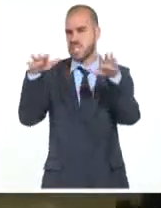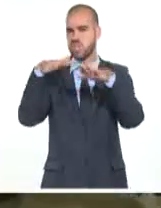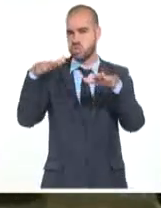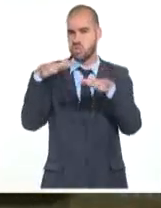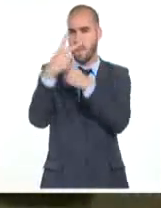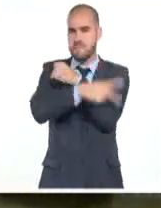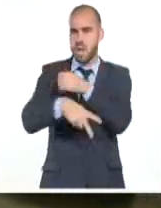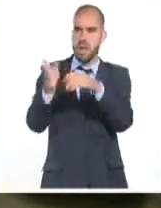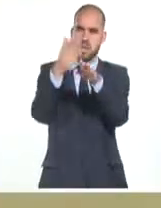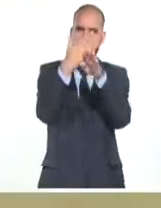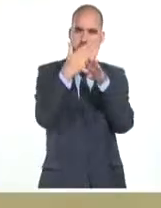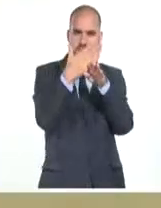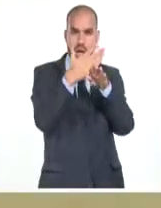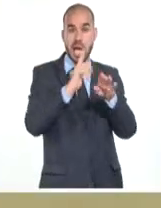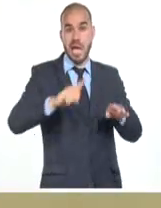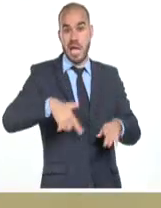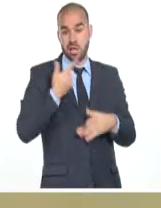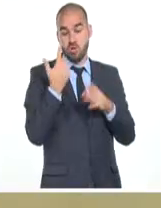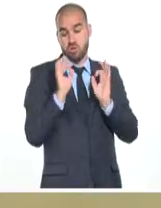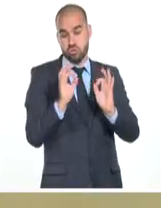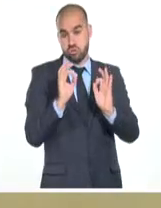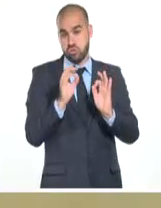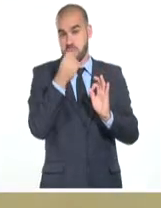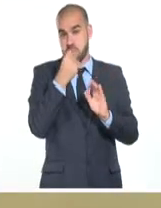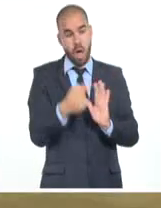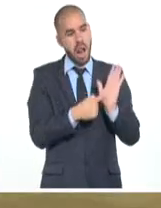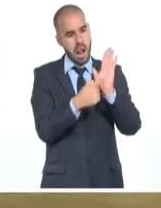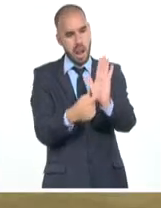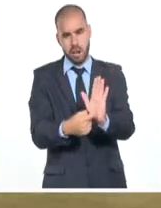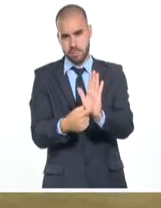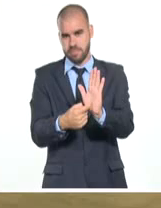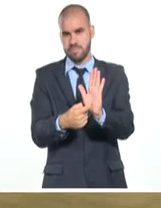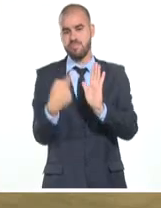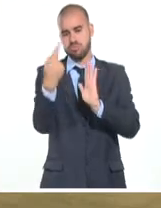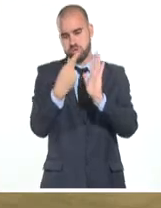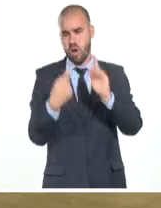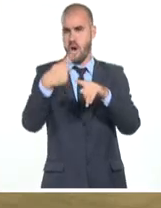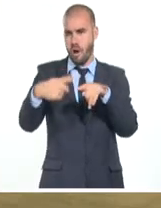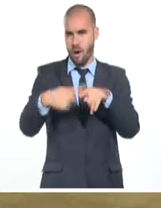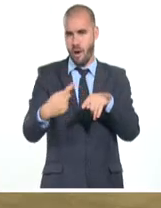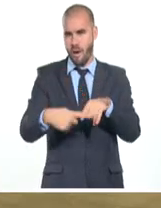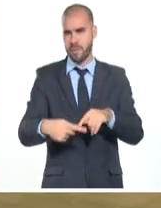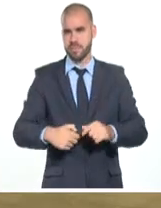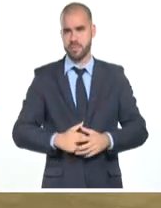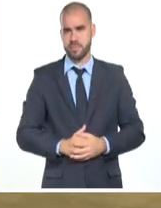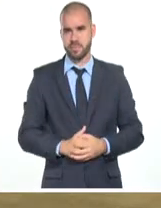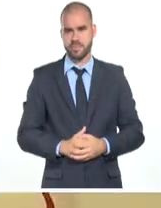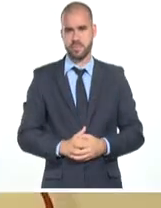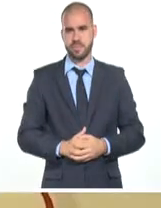artistas que son los que han siempre condenado La Bienal, pues reflejan determinados fenómenos en un contexto específico.